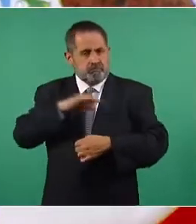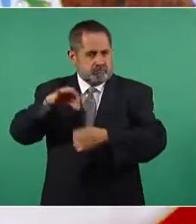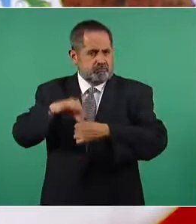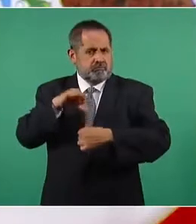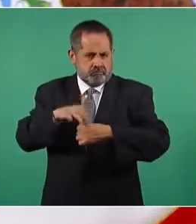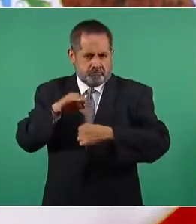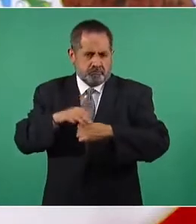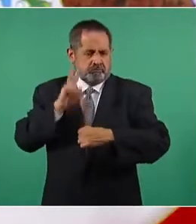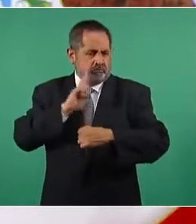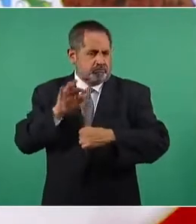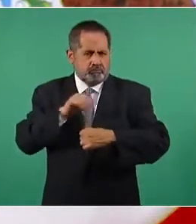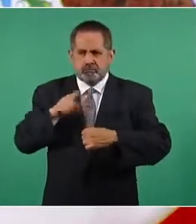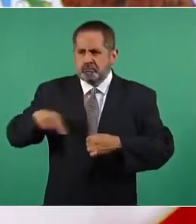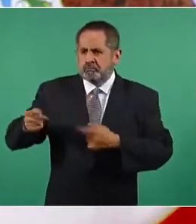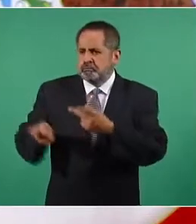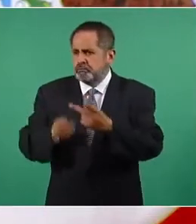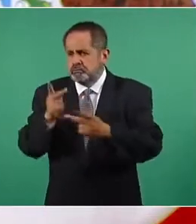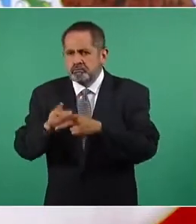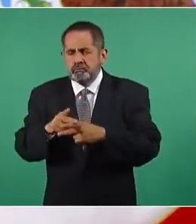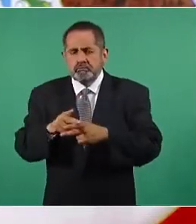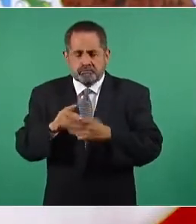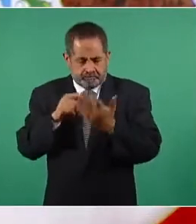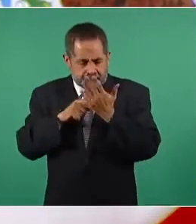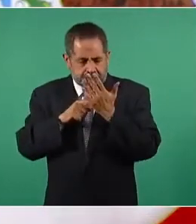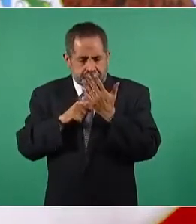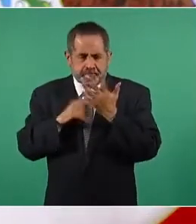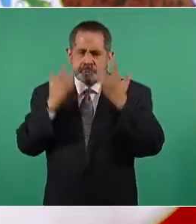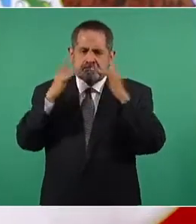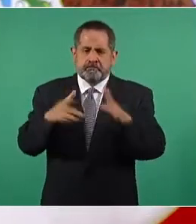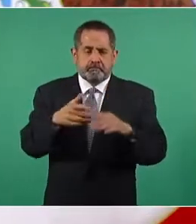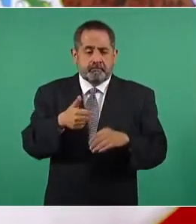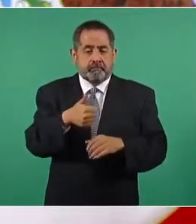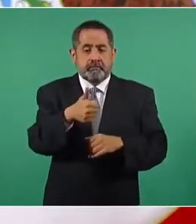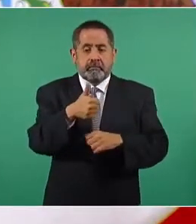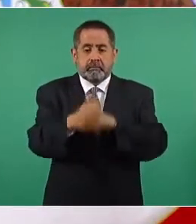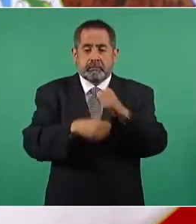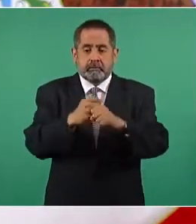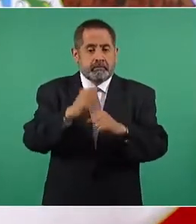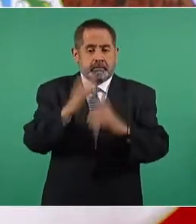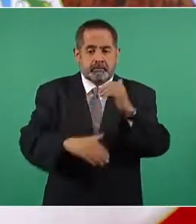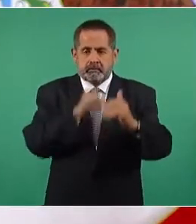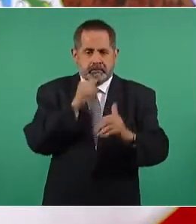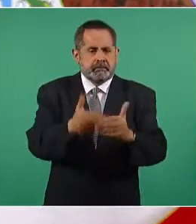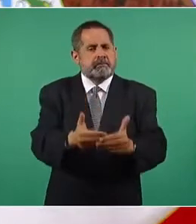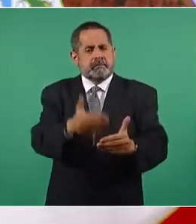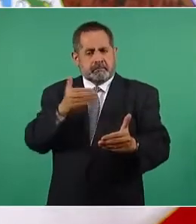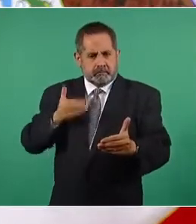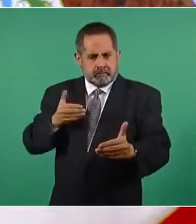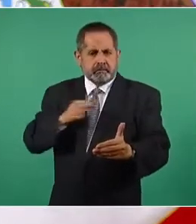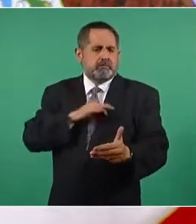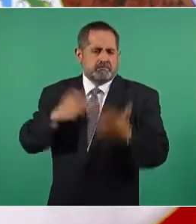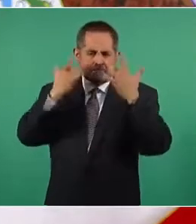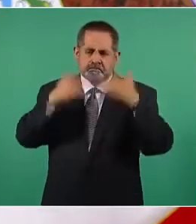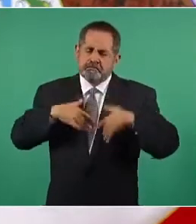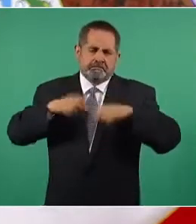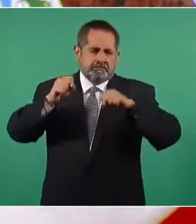votar para que renuncie antes de terminar su sexenio.